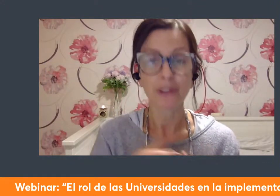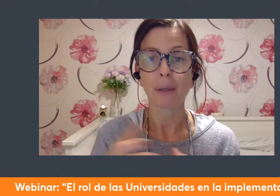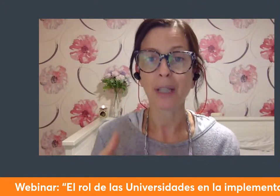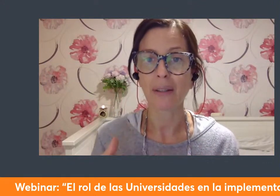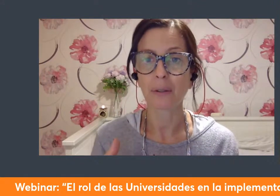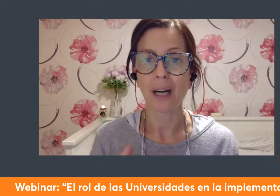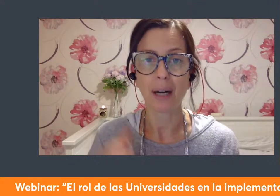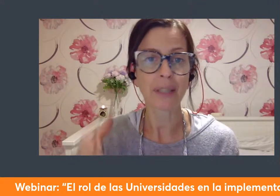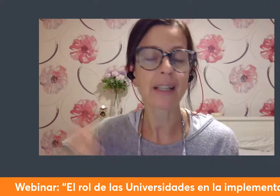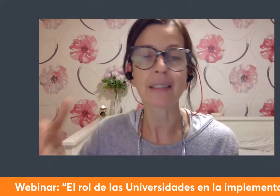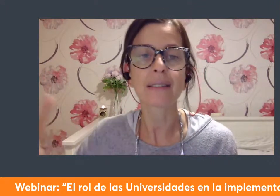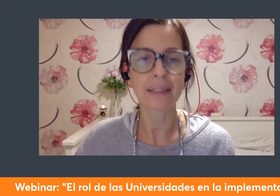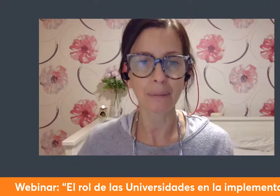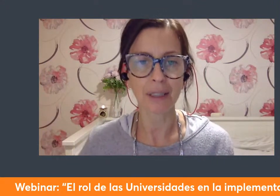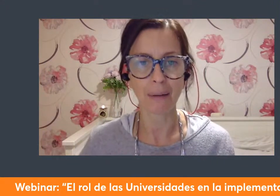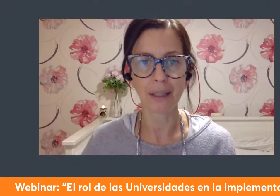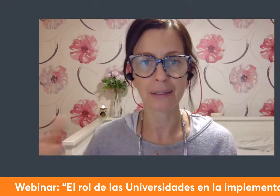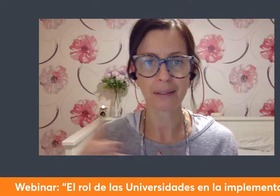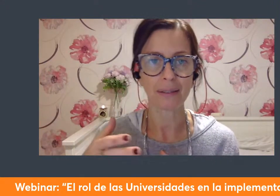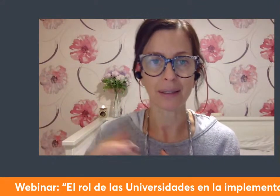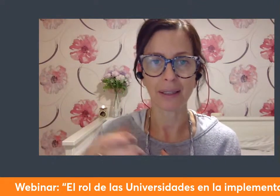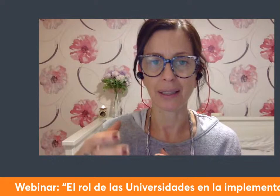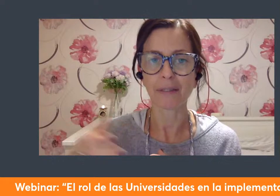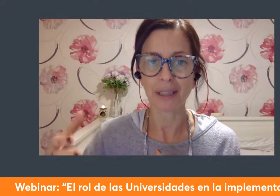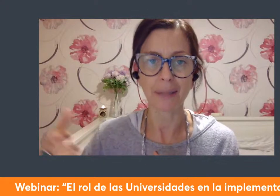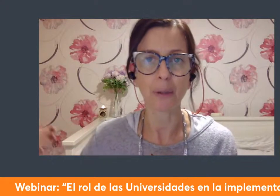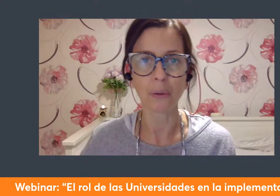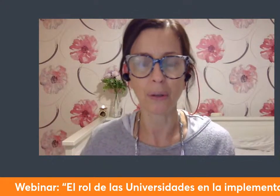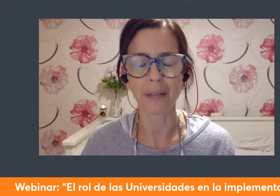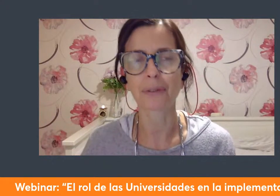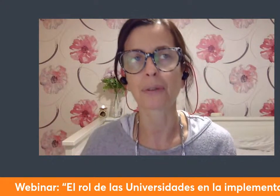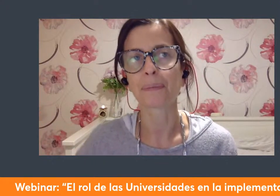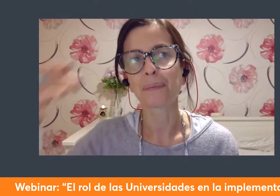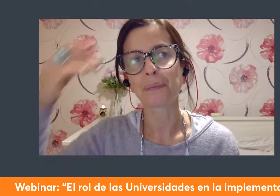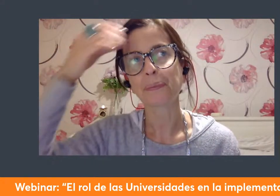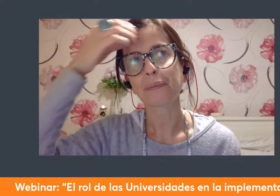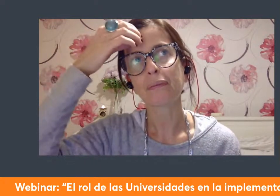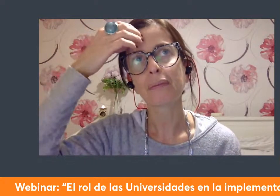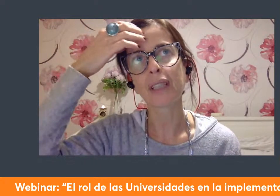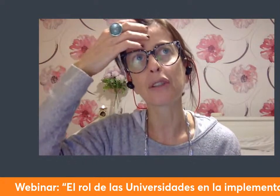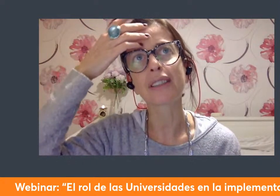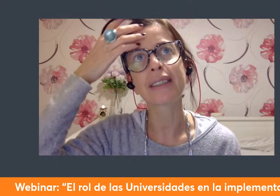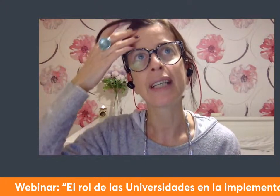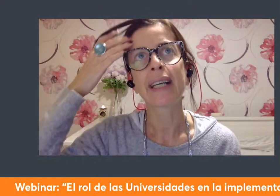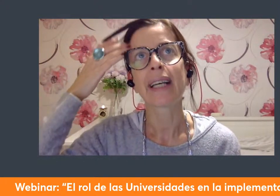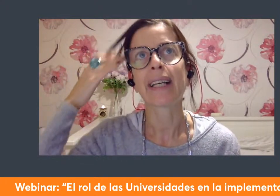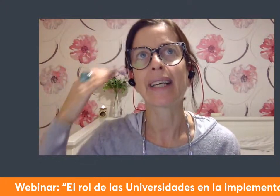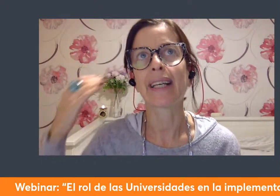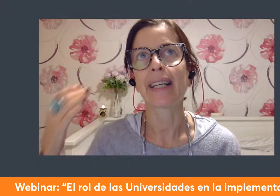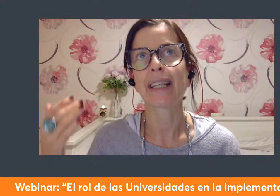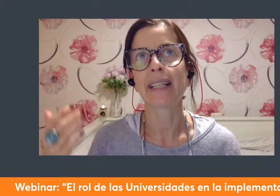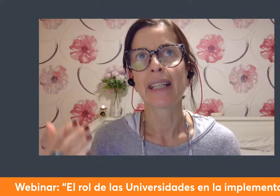estamos abocados a unas crisis interminables y en definitiva a un colapso entonces